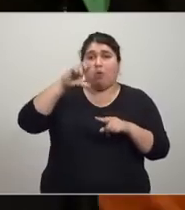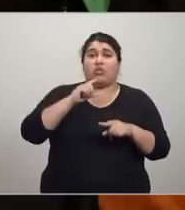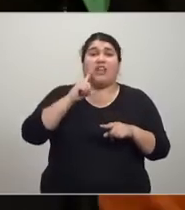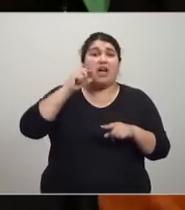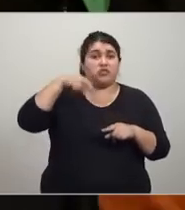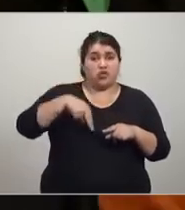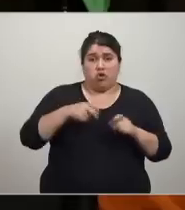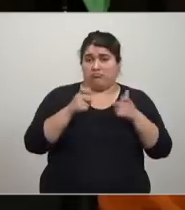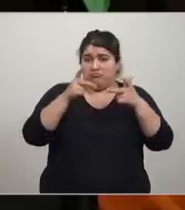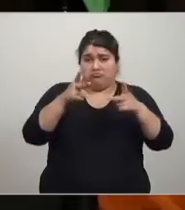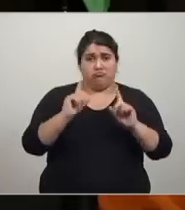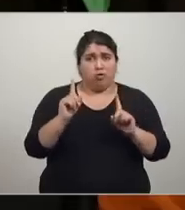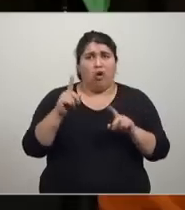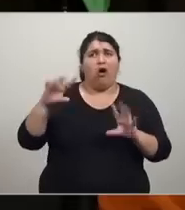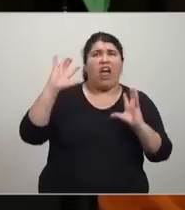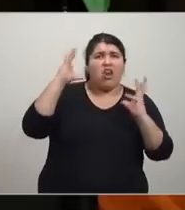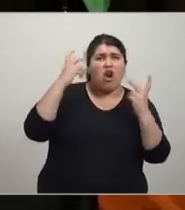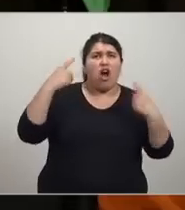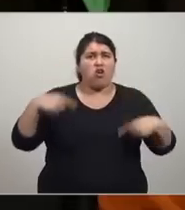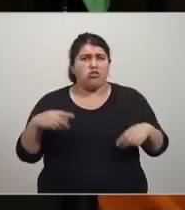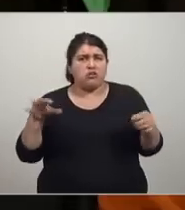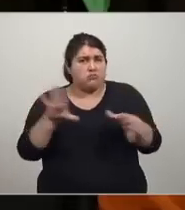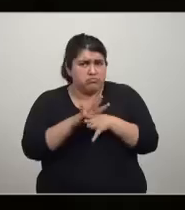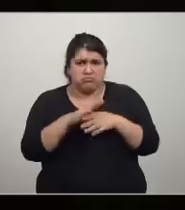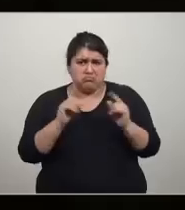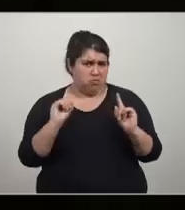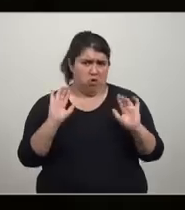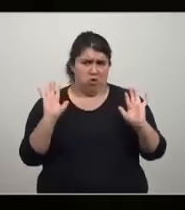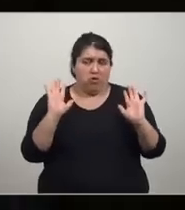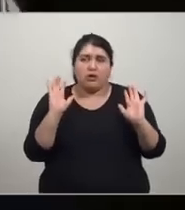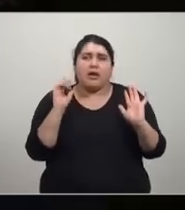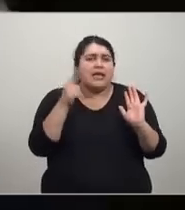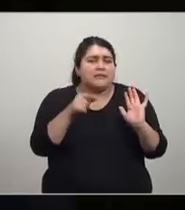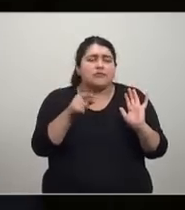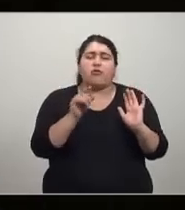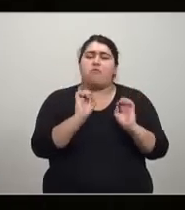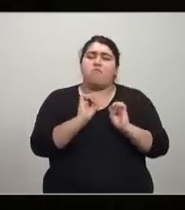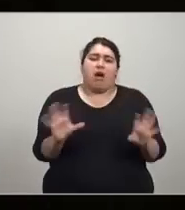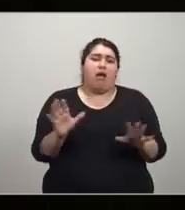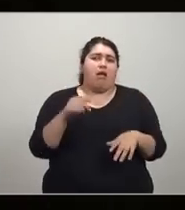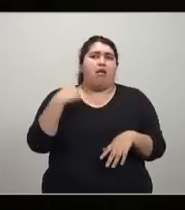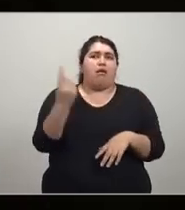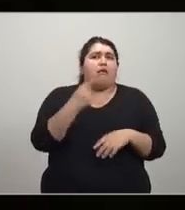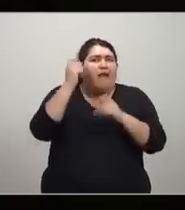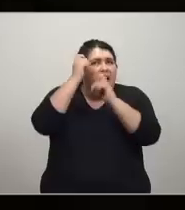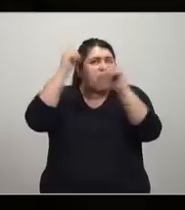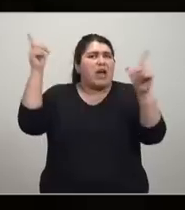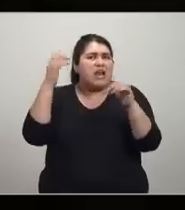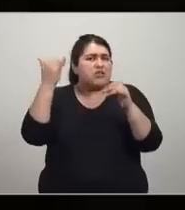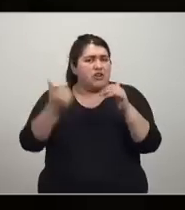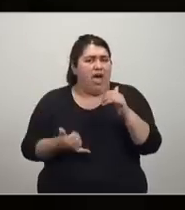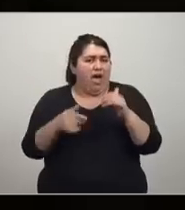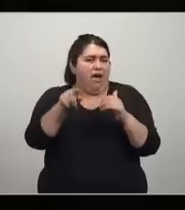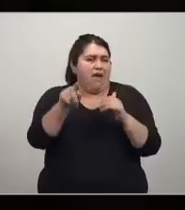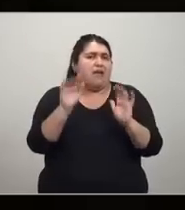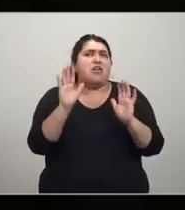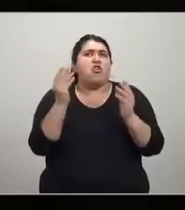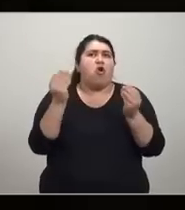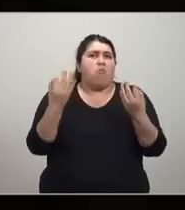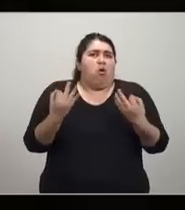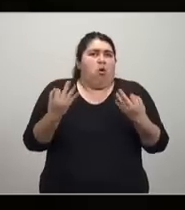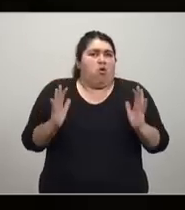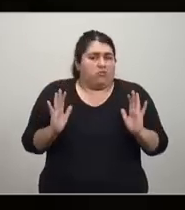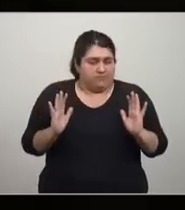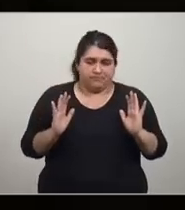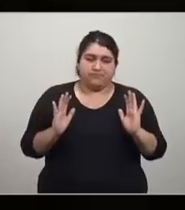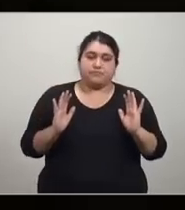Entonces esto no tiene por qué ser ni justo ni bueno ni eficiente, son tonterías. Además que estas curvas es fruto de la imaginación del que las hace. Pero